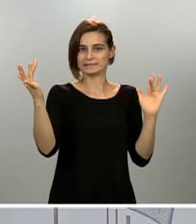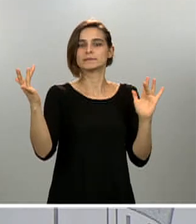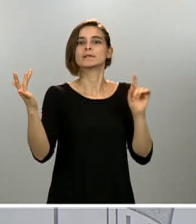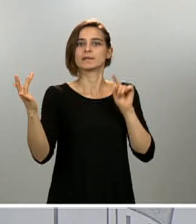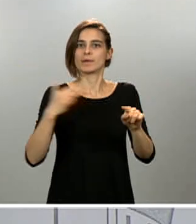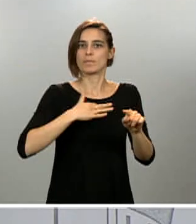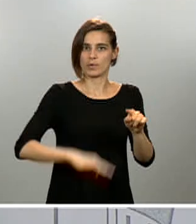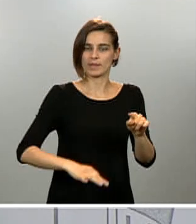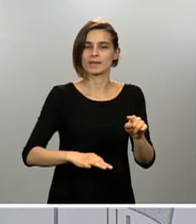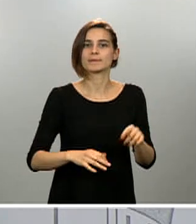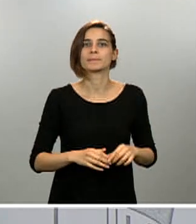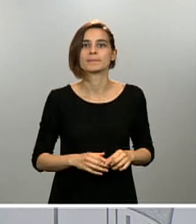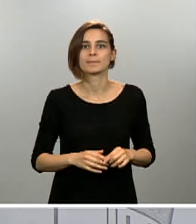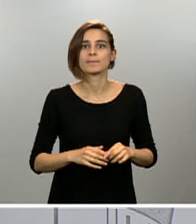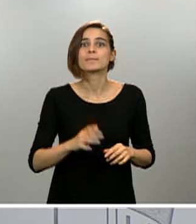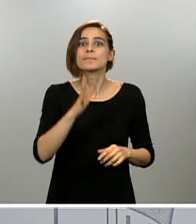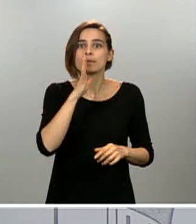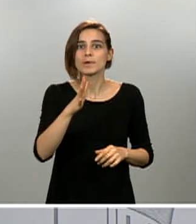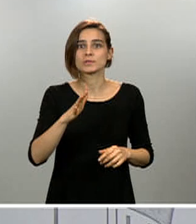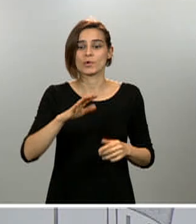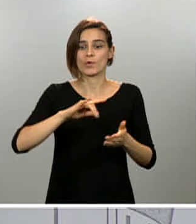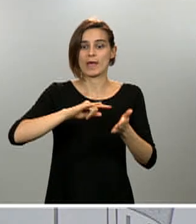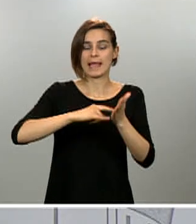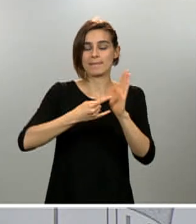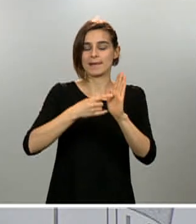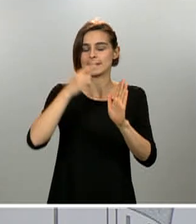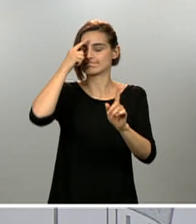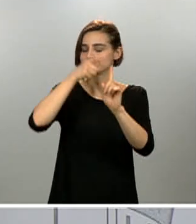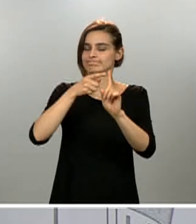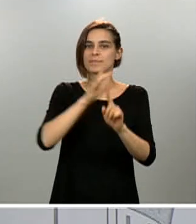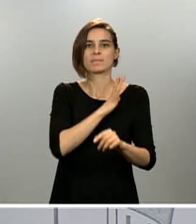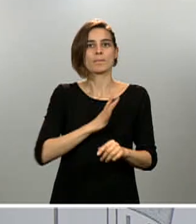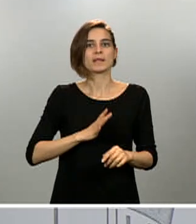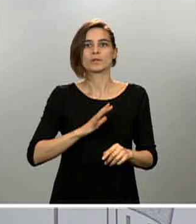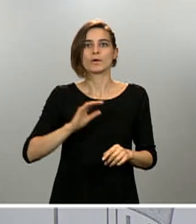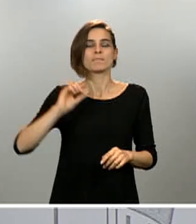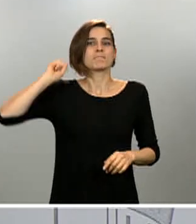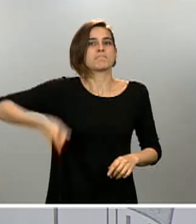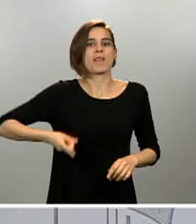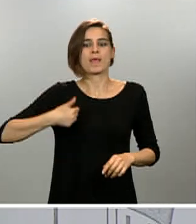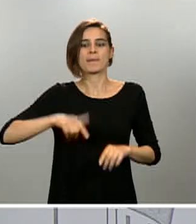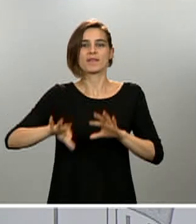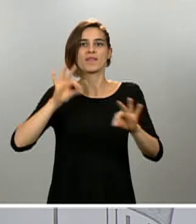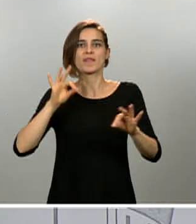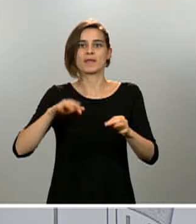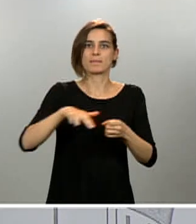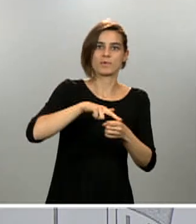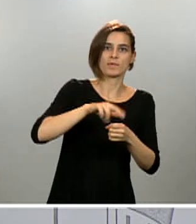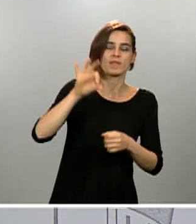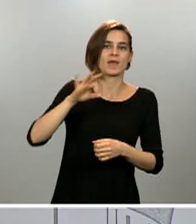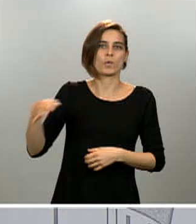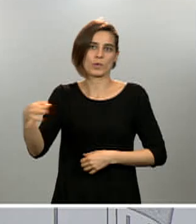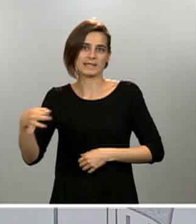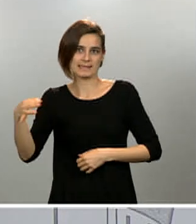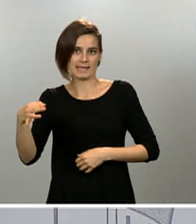sin perjuicio de que podamos evaluar otras opciones, es la provincia o la isla. Quiero, en tercer y último lugar, les he dicho